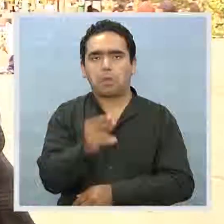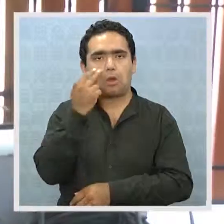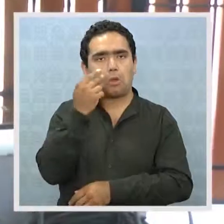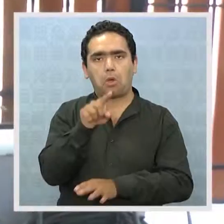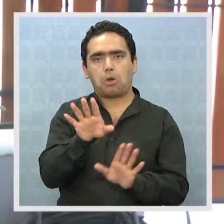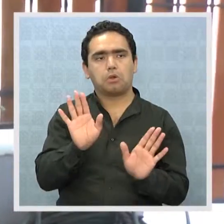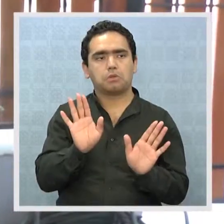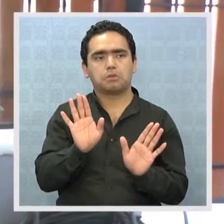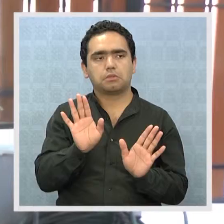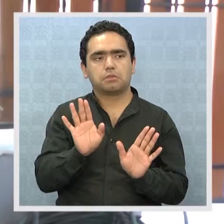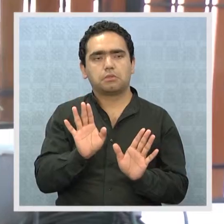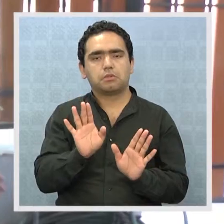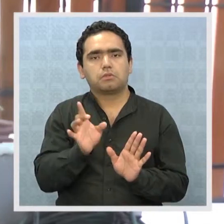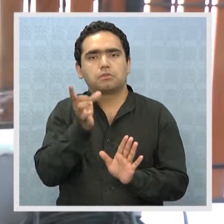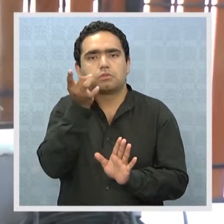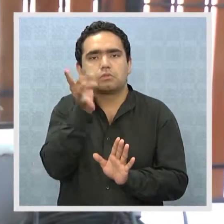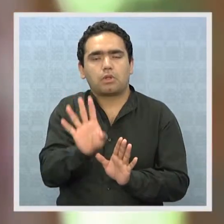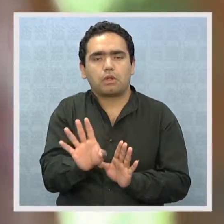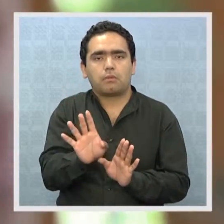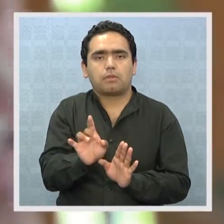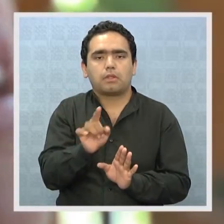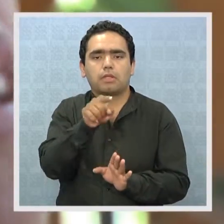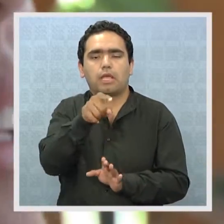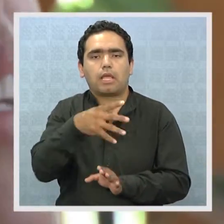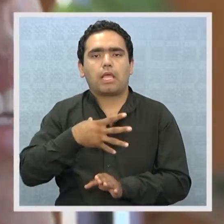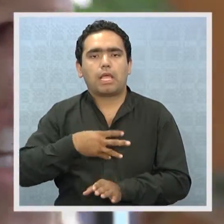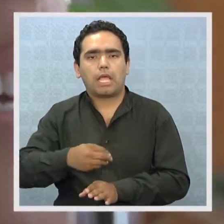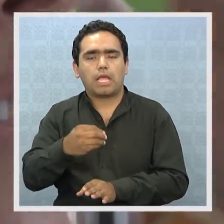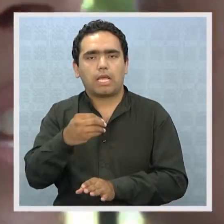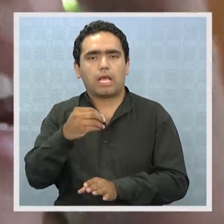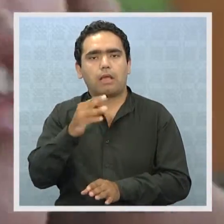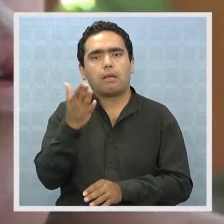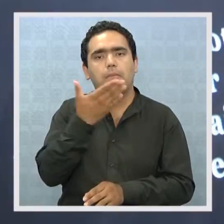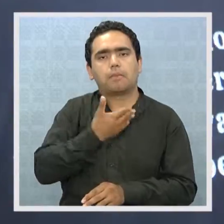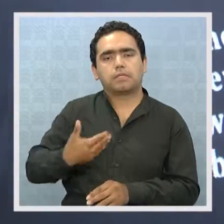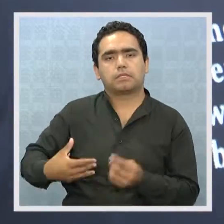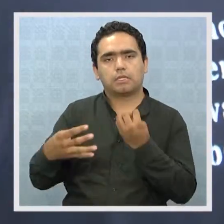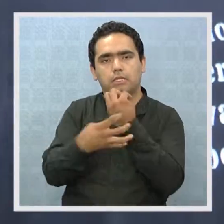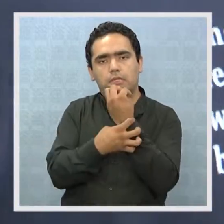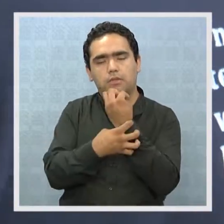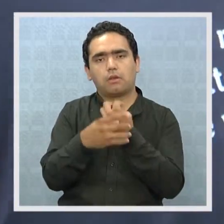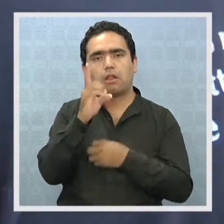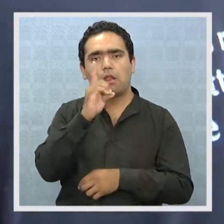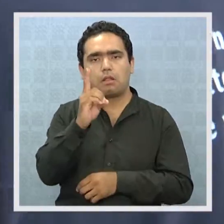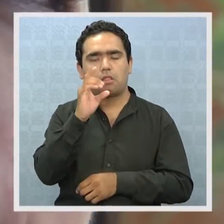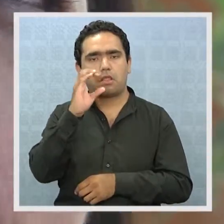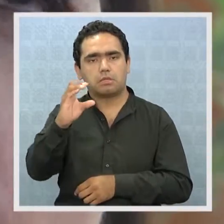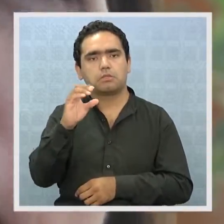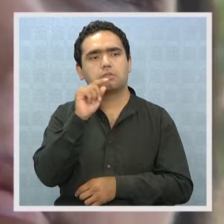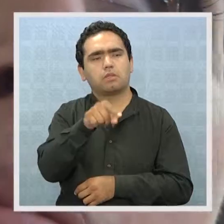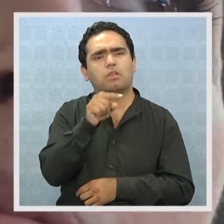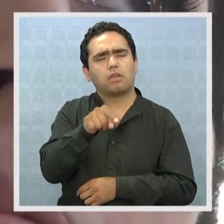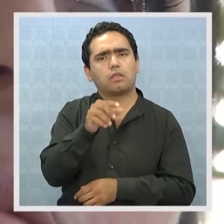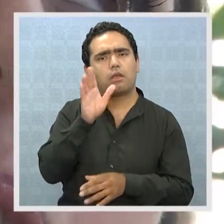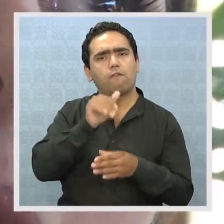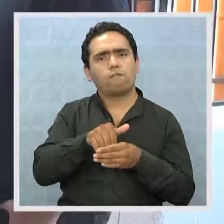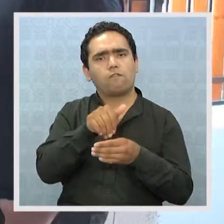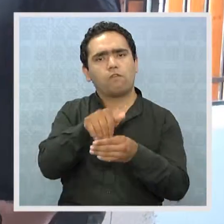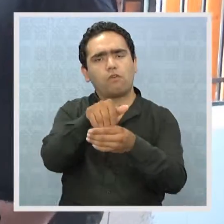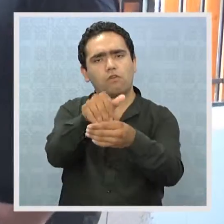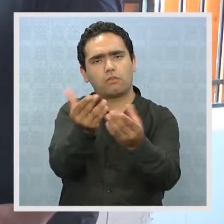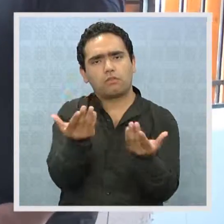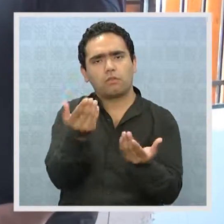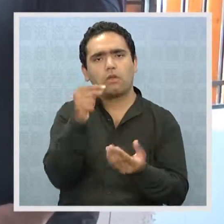desconocida, solo con el único antecedente que es hija del presidente regional de la democracia cristiana,